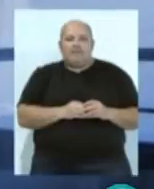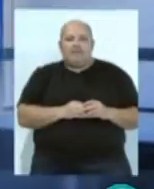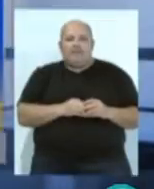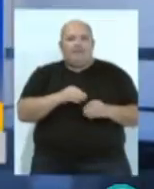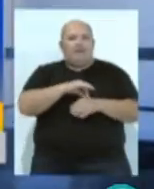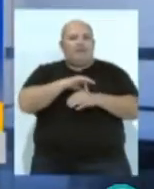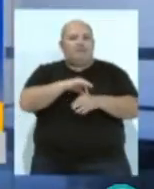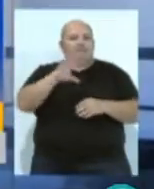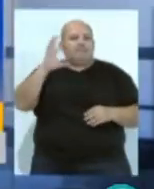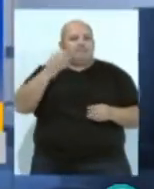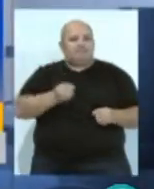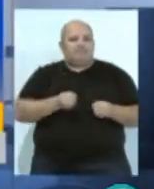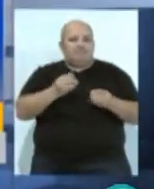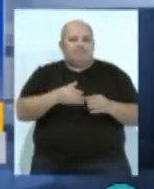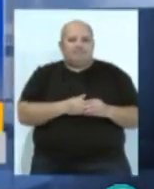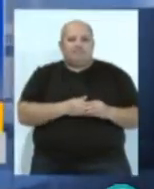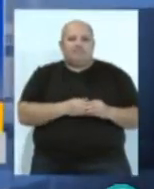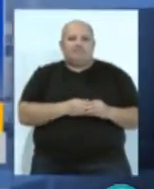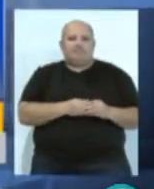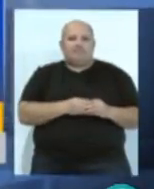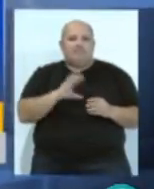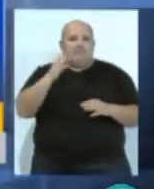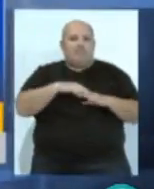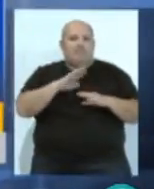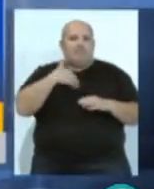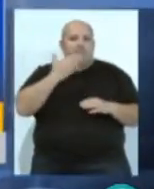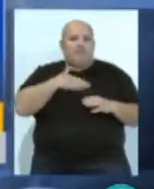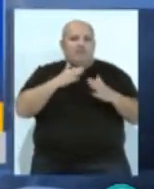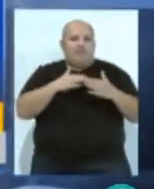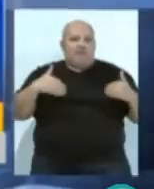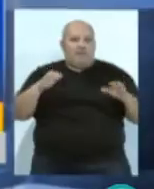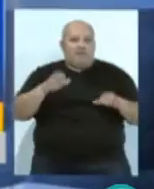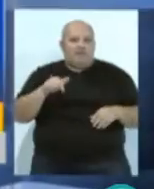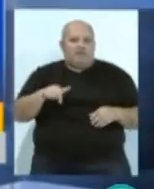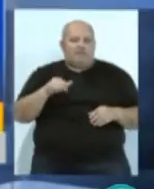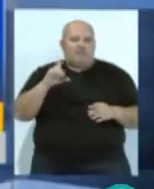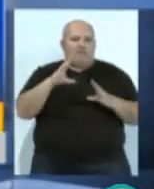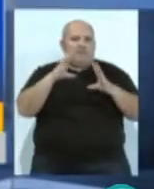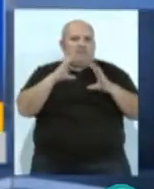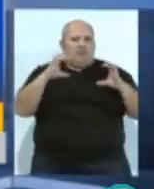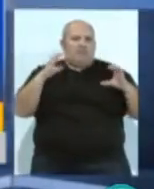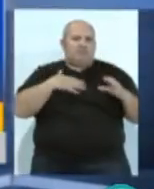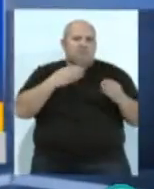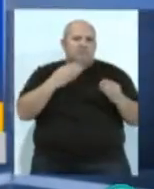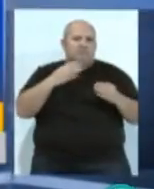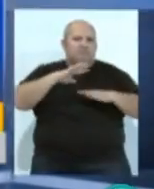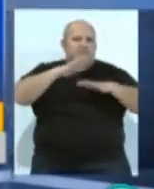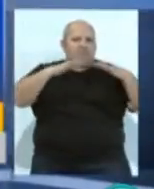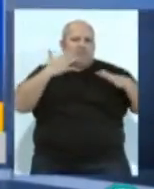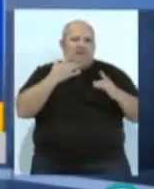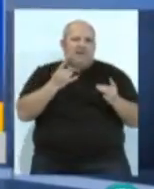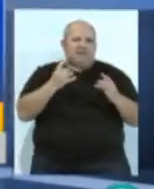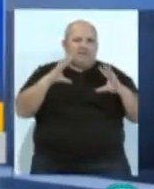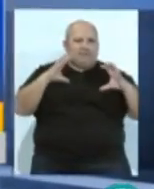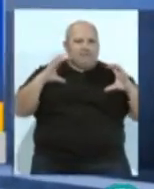La Agencia Estatal de Meteorología informa, de un tiempo para mañana, en la bahía de Cádiz, de cielos parcialmente cubiertos con